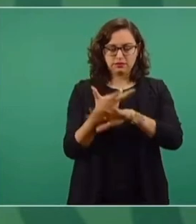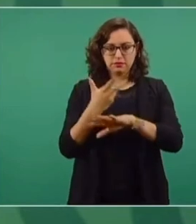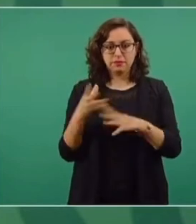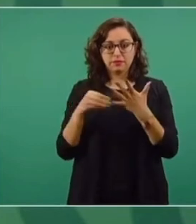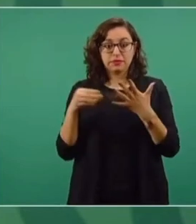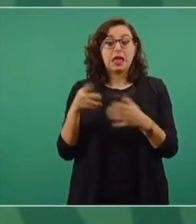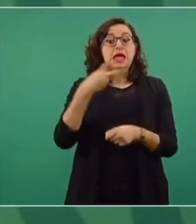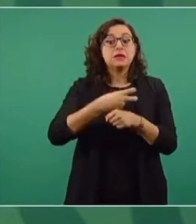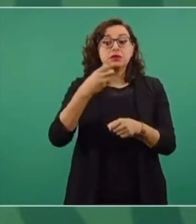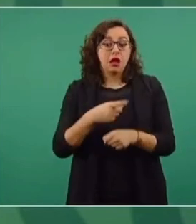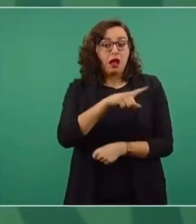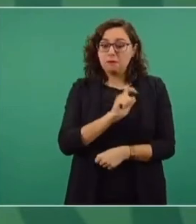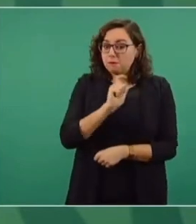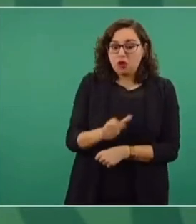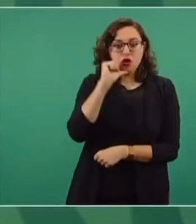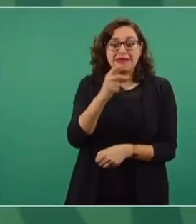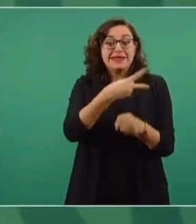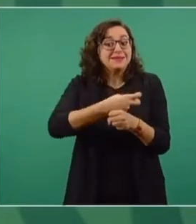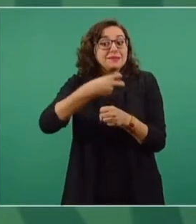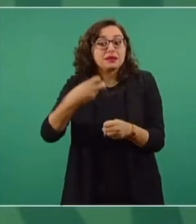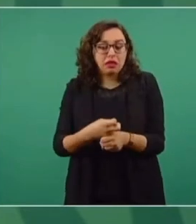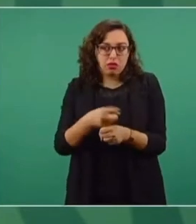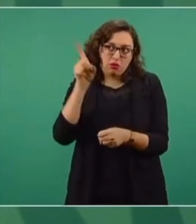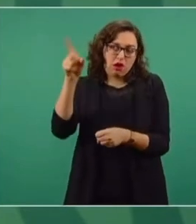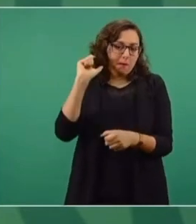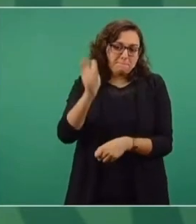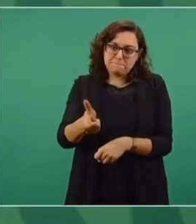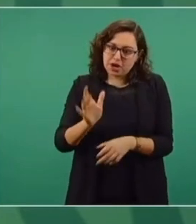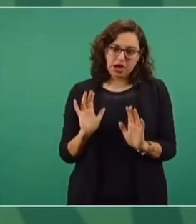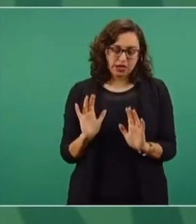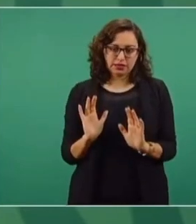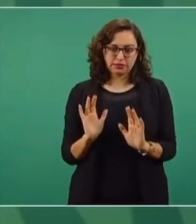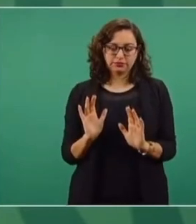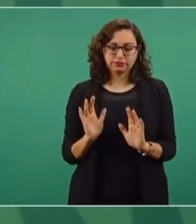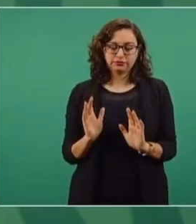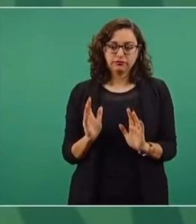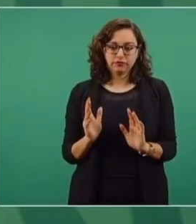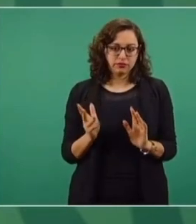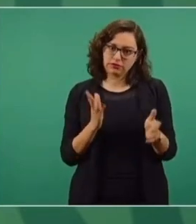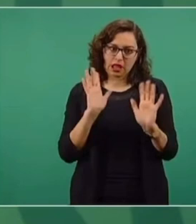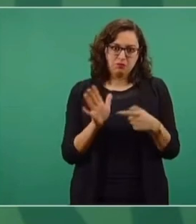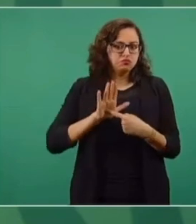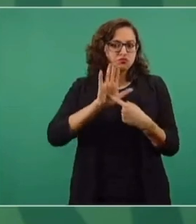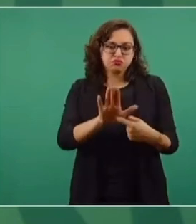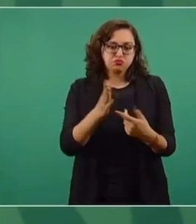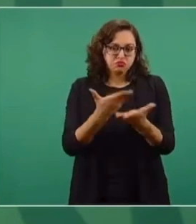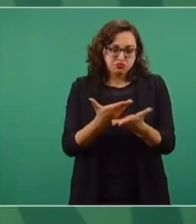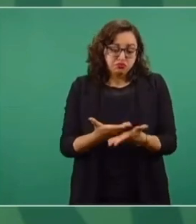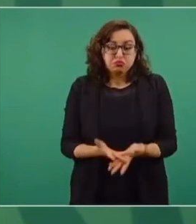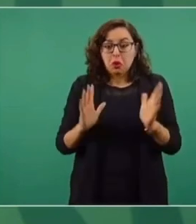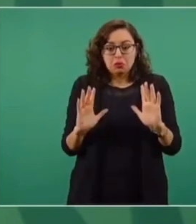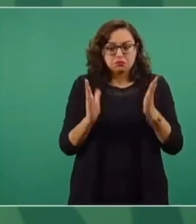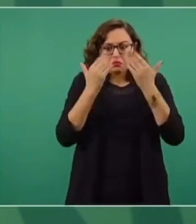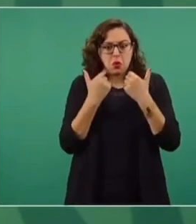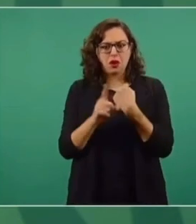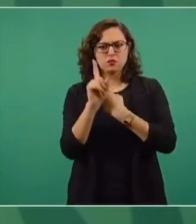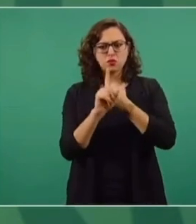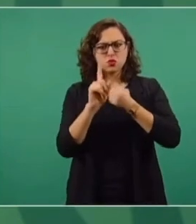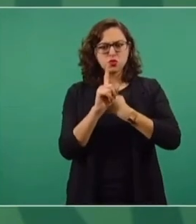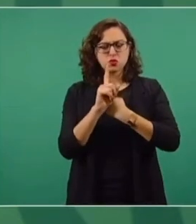pero que fue invitado, él no pagó el viaje y se consideró que no tiene